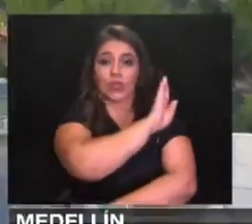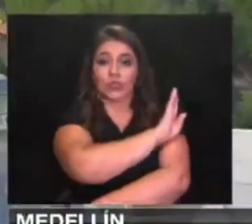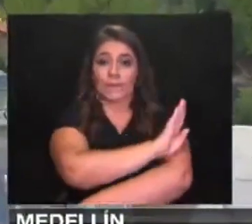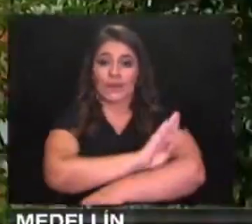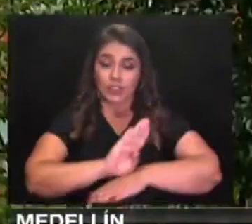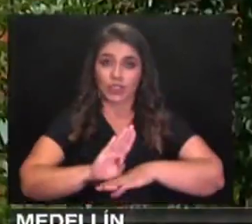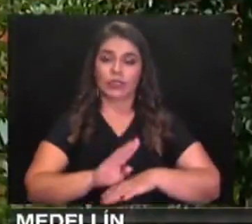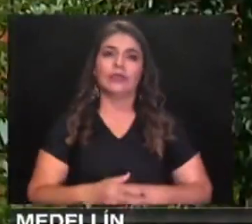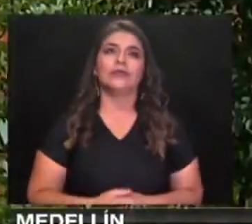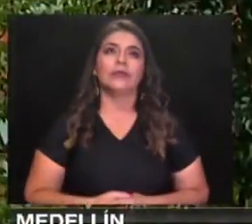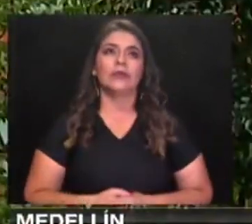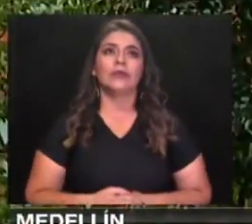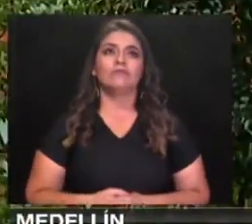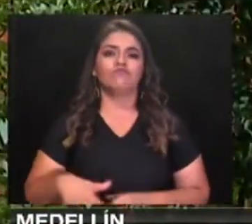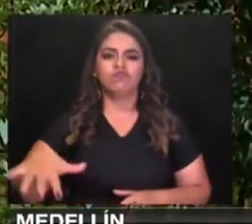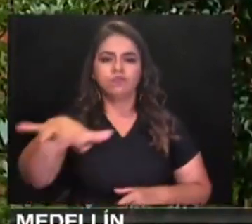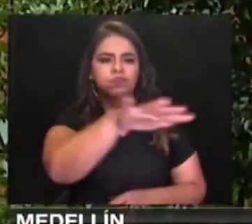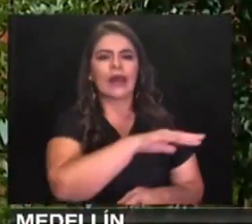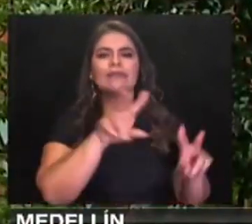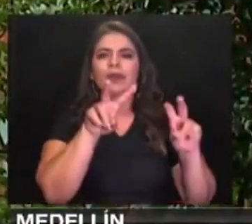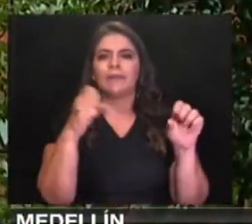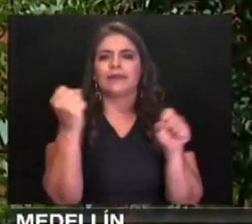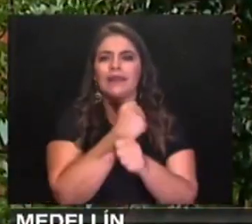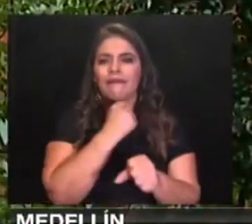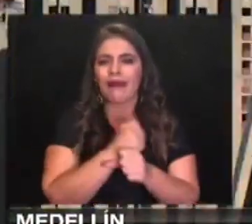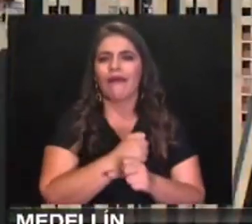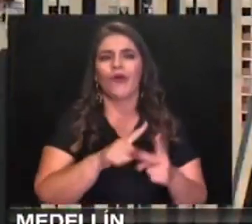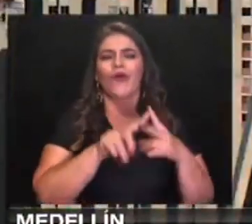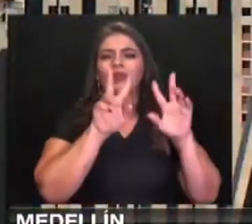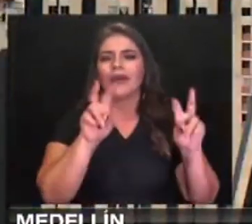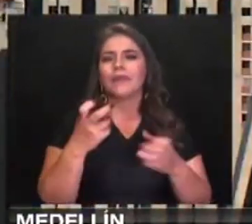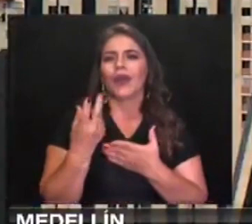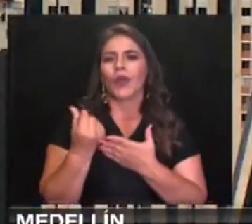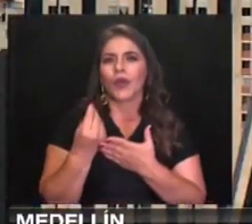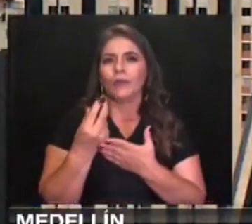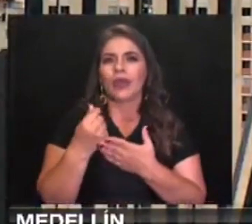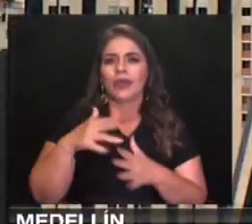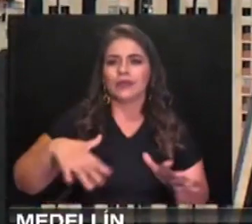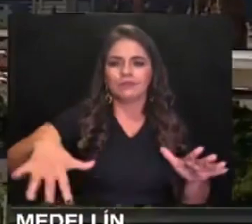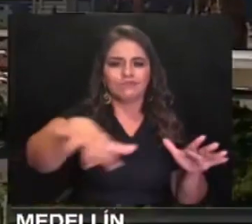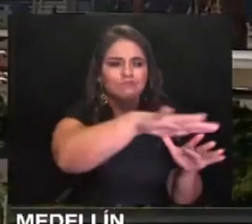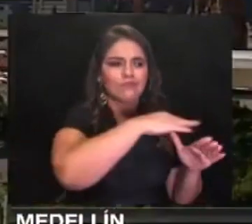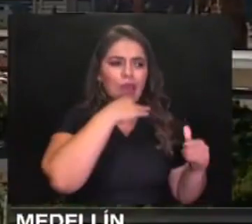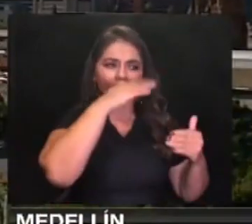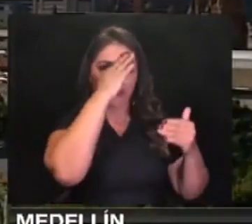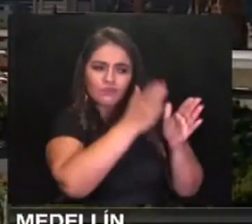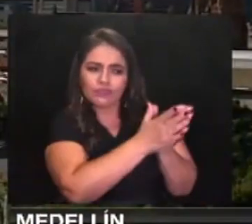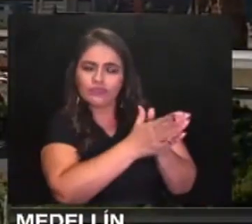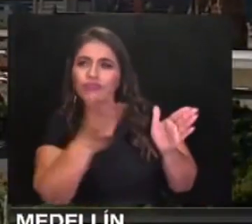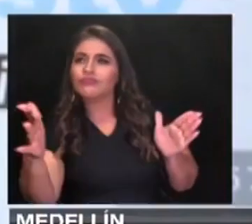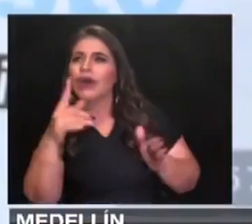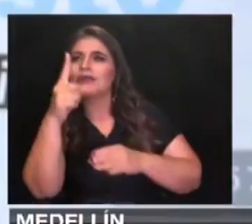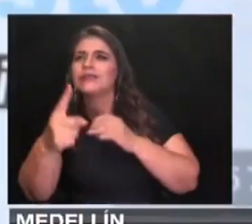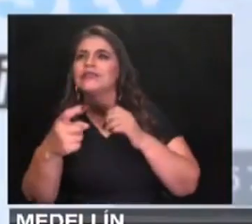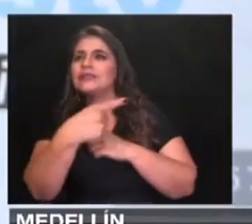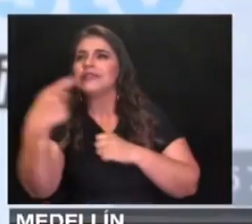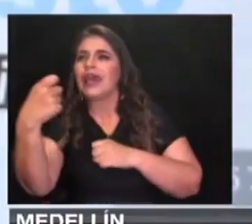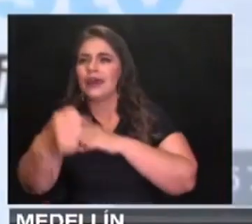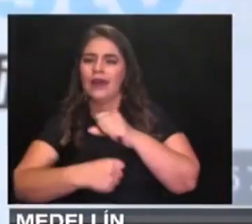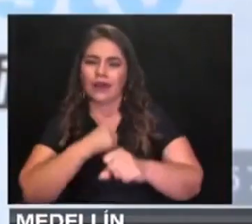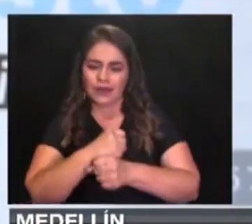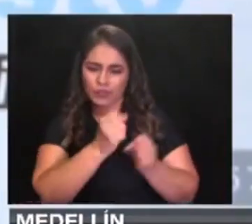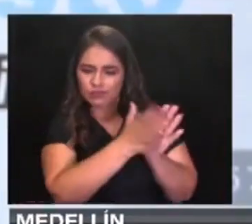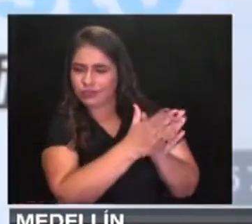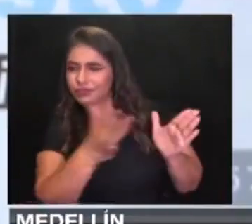tiene como objetivo generar empleo para la reactivación económica y preparar a la ciudad para los próximos cien años. Y de todos los